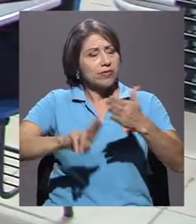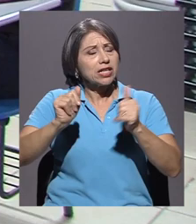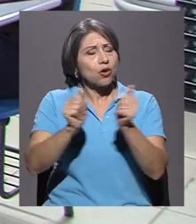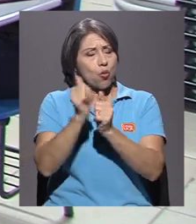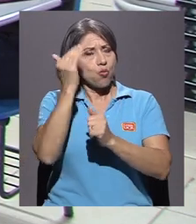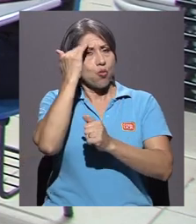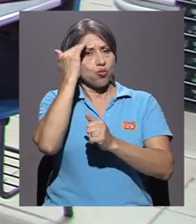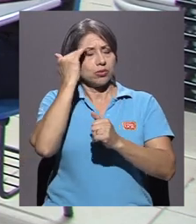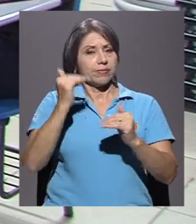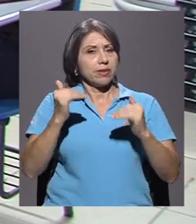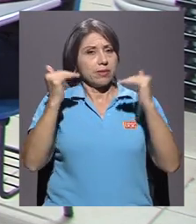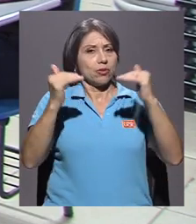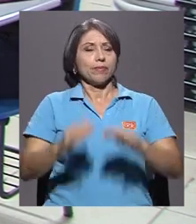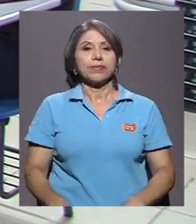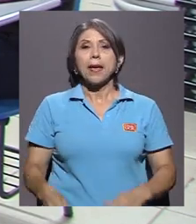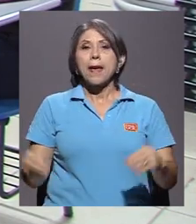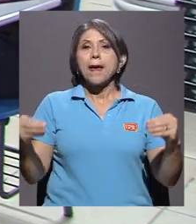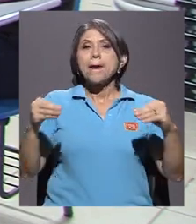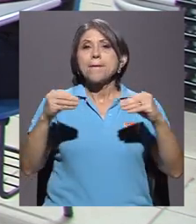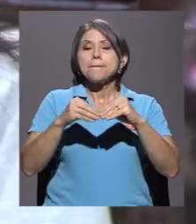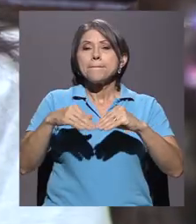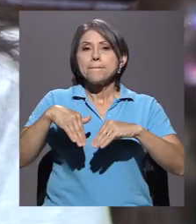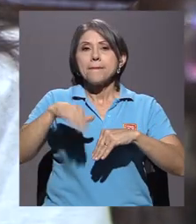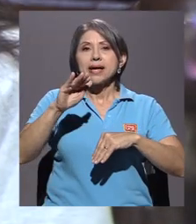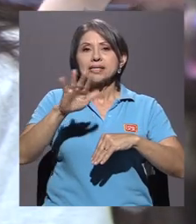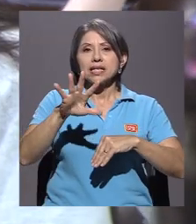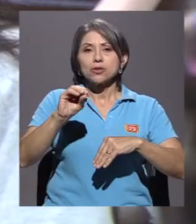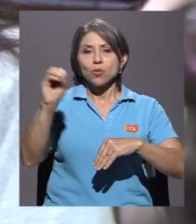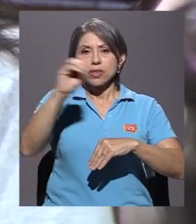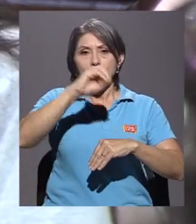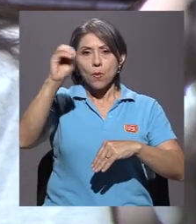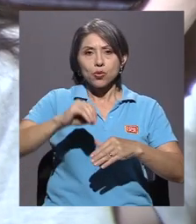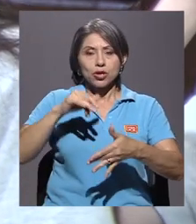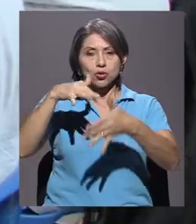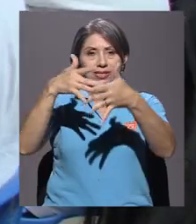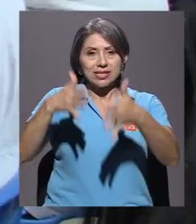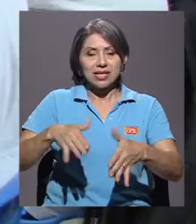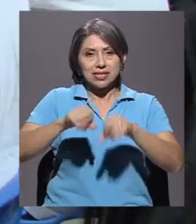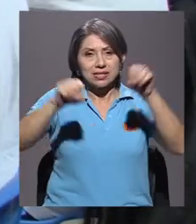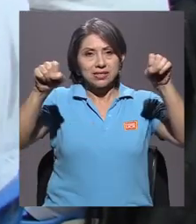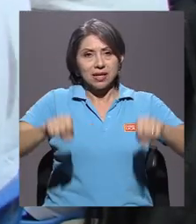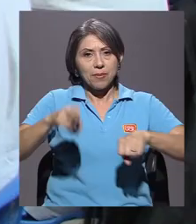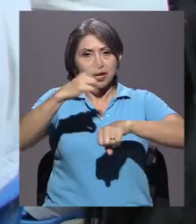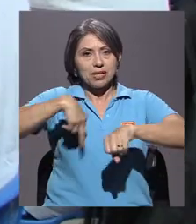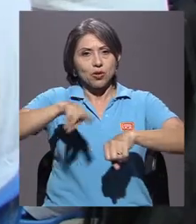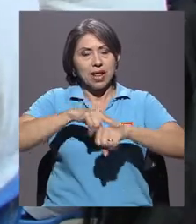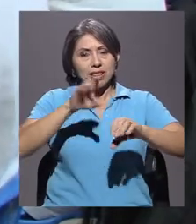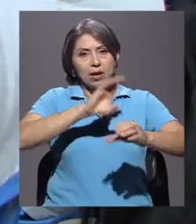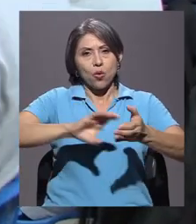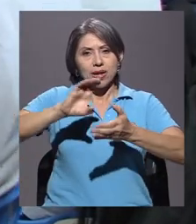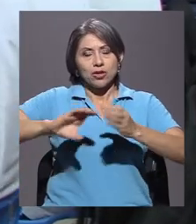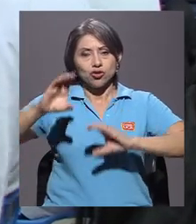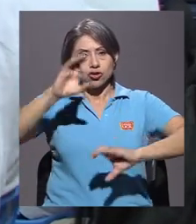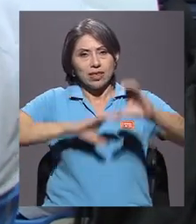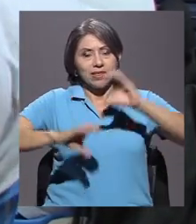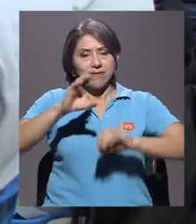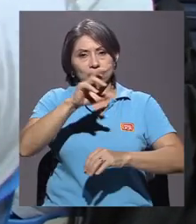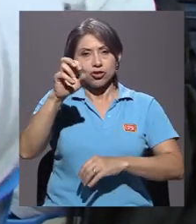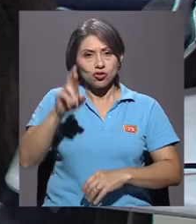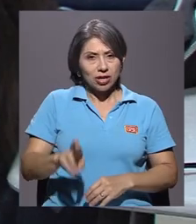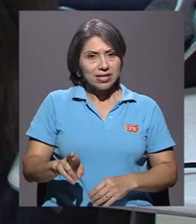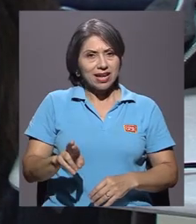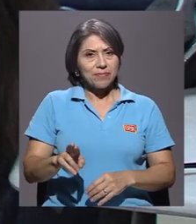universidad. Más del 50% de los estudiantes del Sistema Nacional de Colegios Científicos de Costa Rica